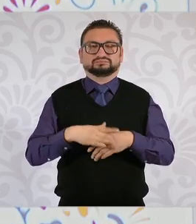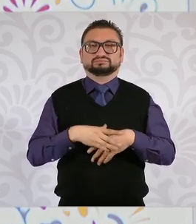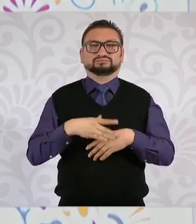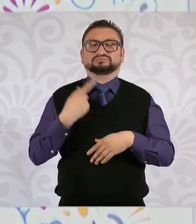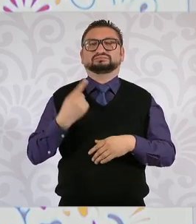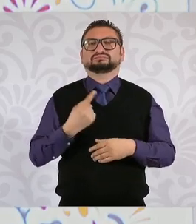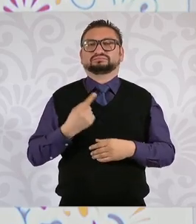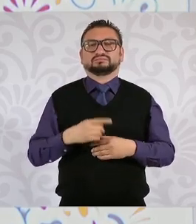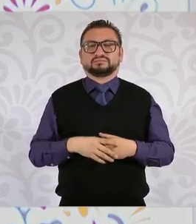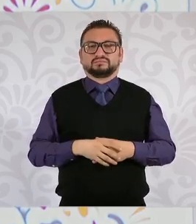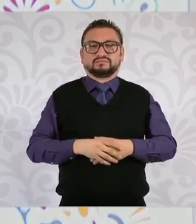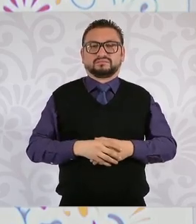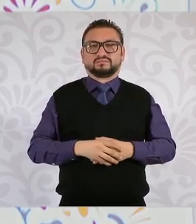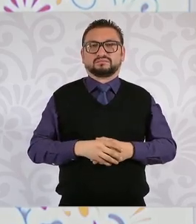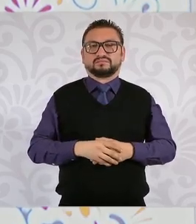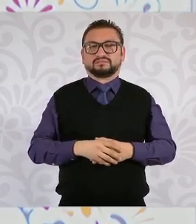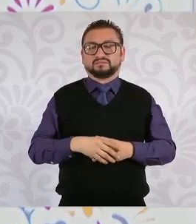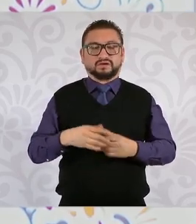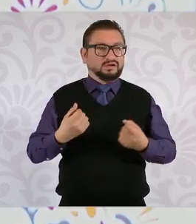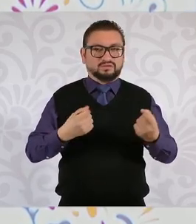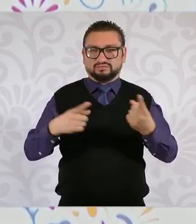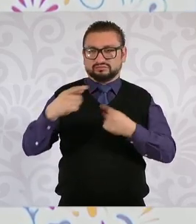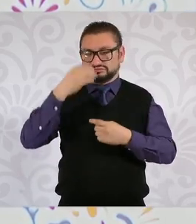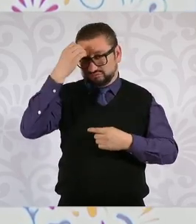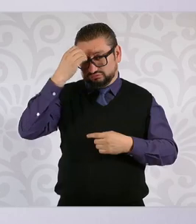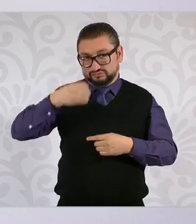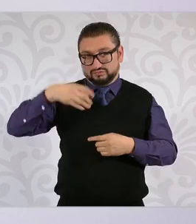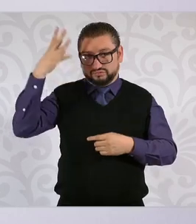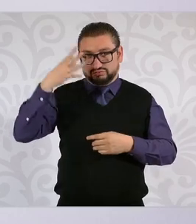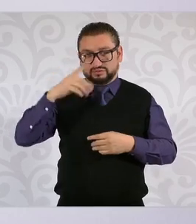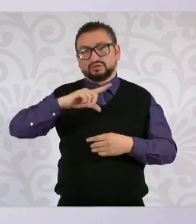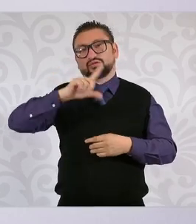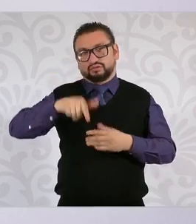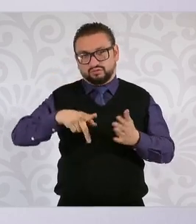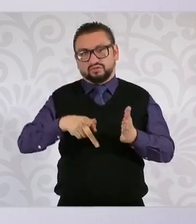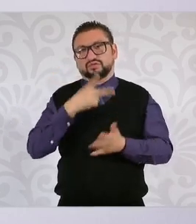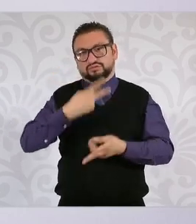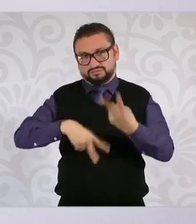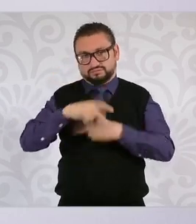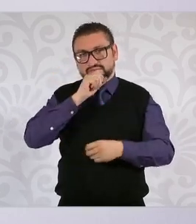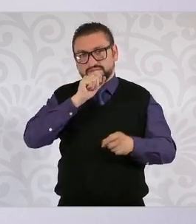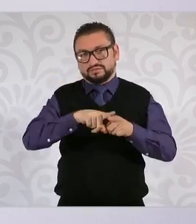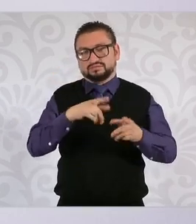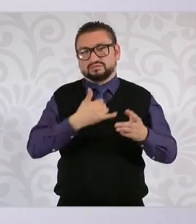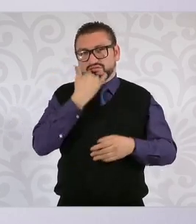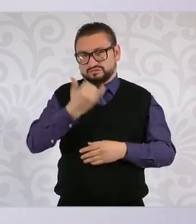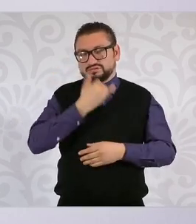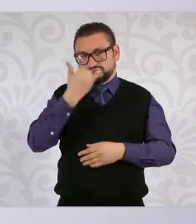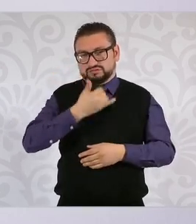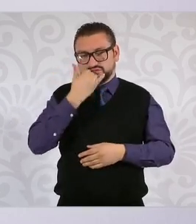quien olvida repite los mismos errores y nosotros